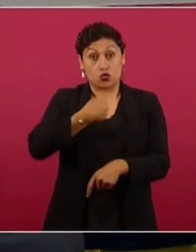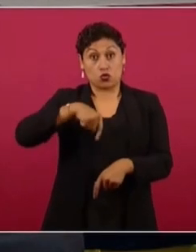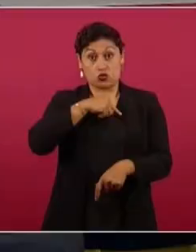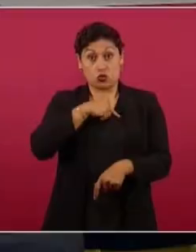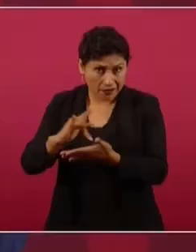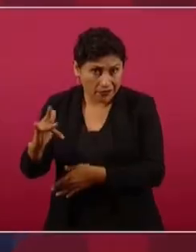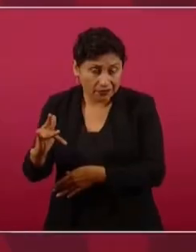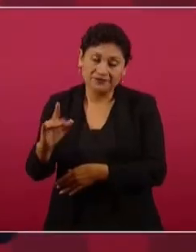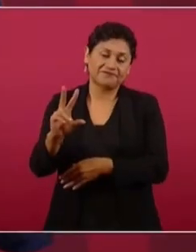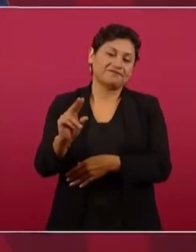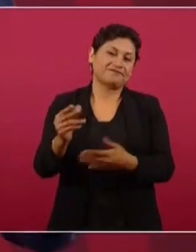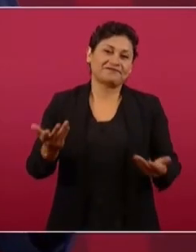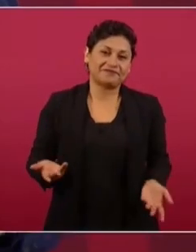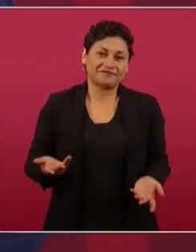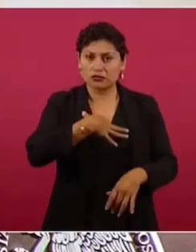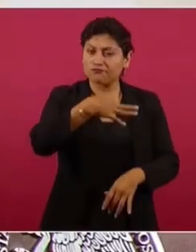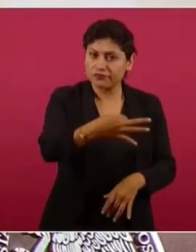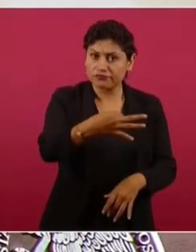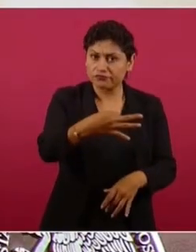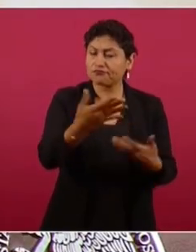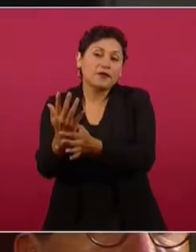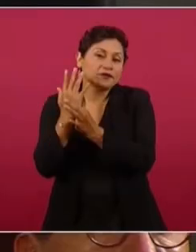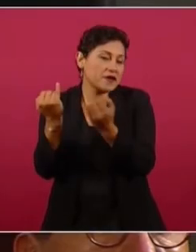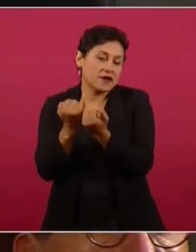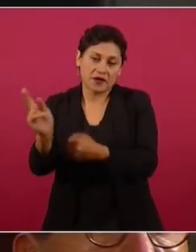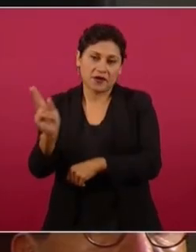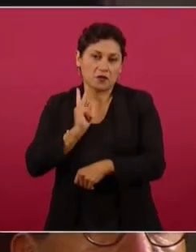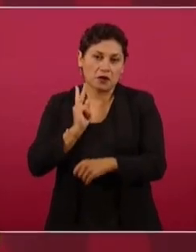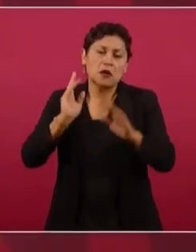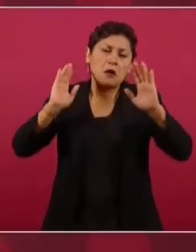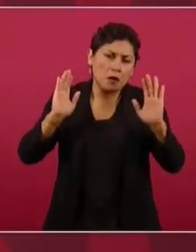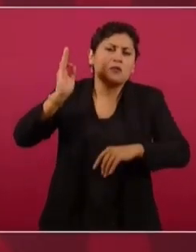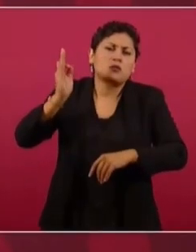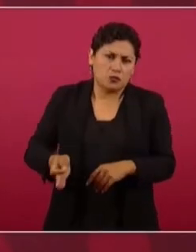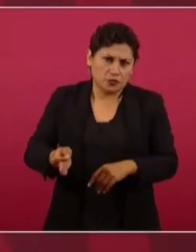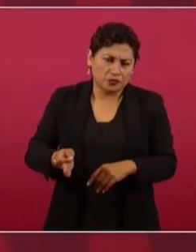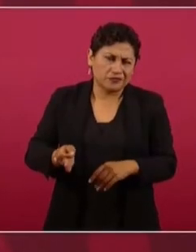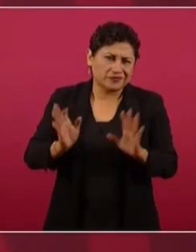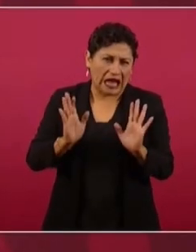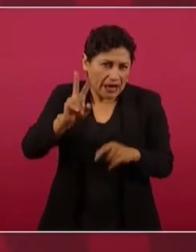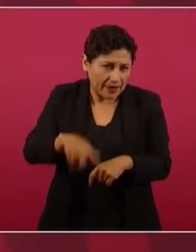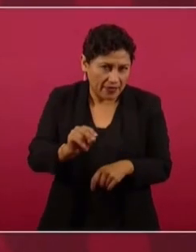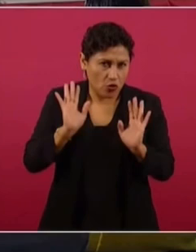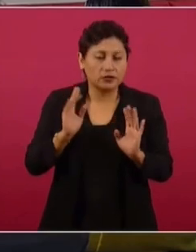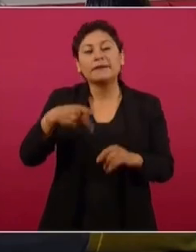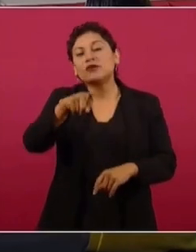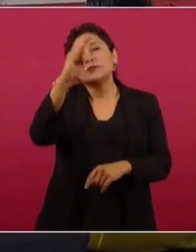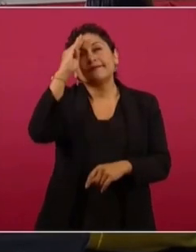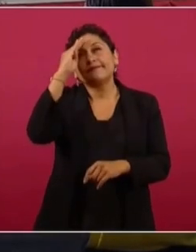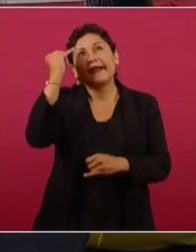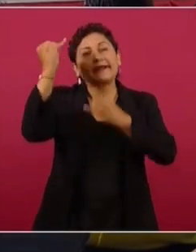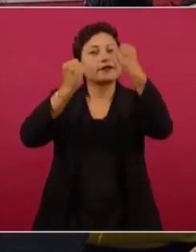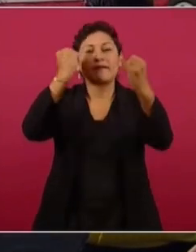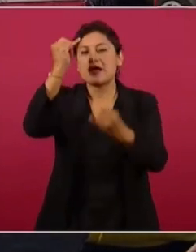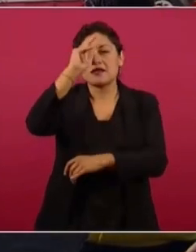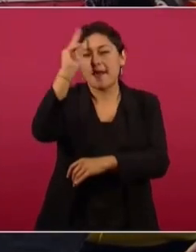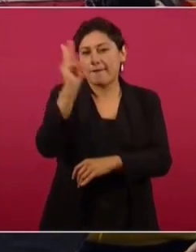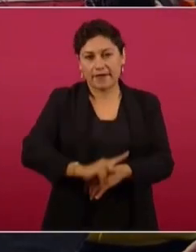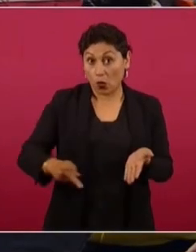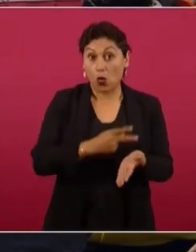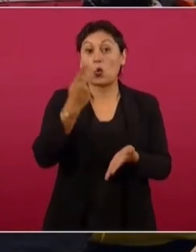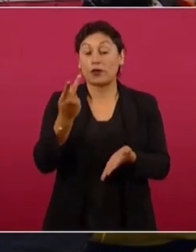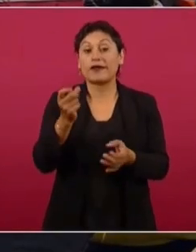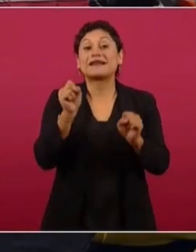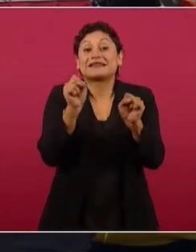aquí, no es por ellos, nosotros estamos aquí por el pueblo. Entonces, vamos a imaginar lo peor, de que quedaran los mismos,